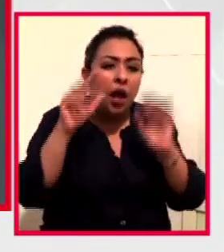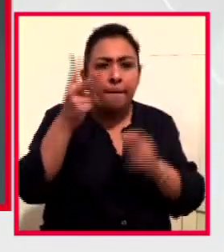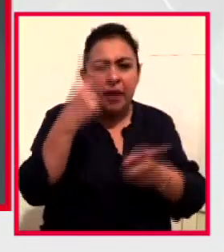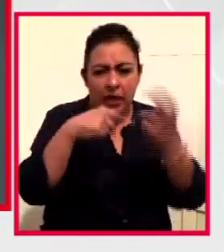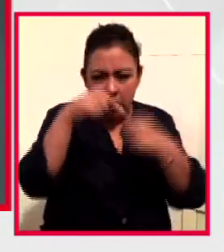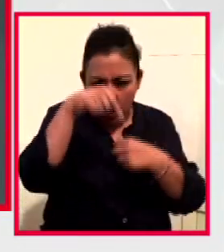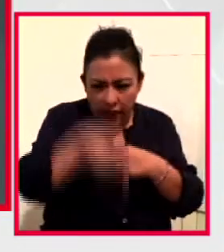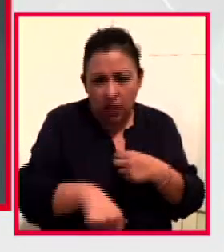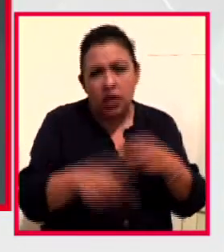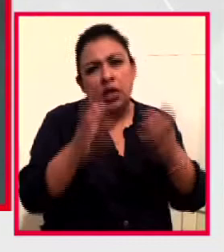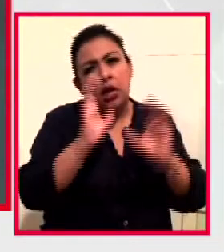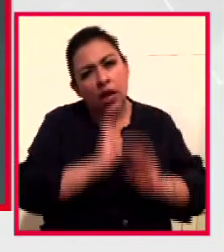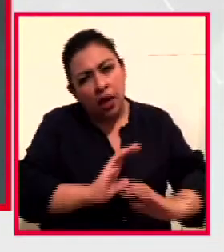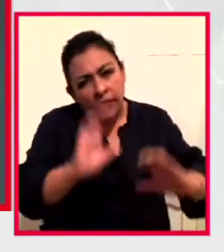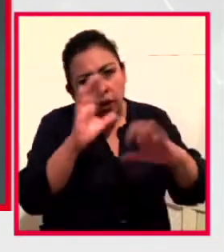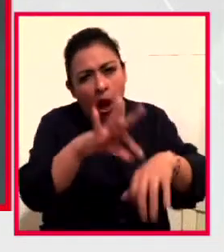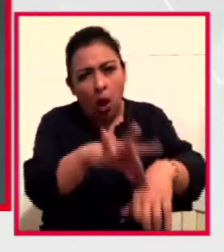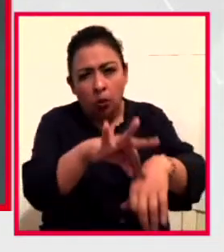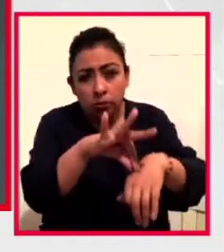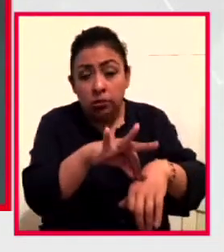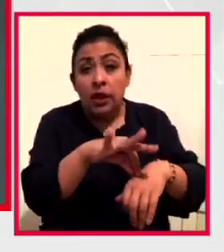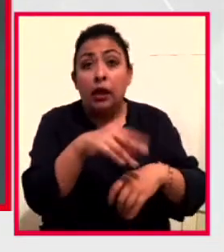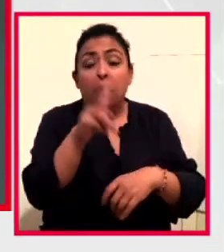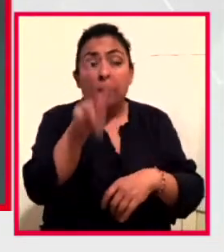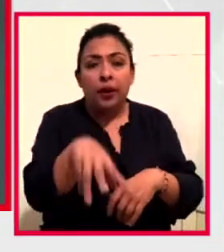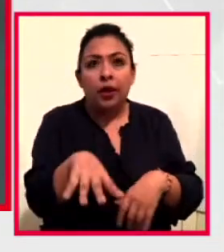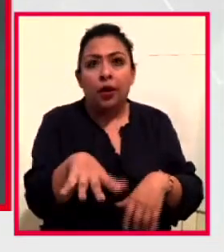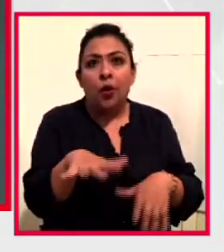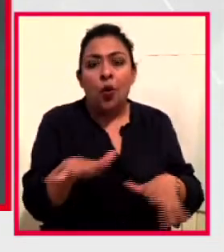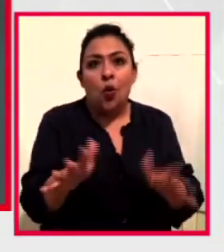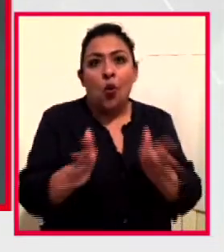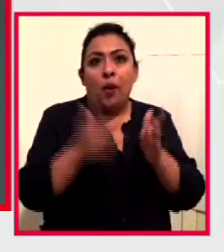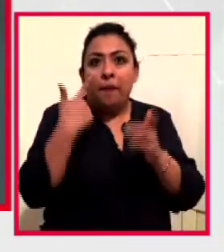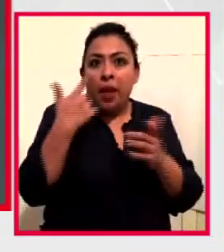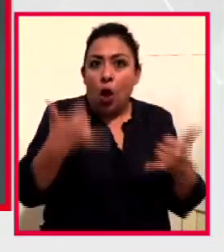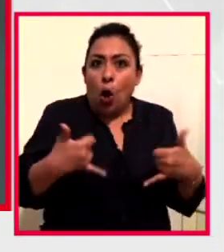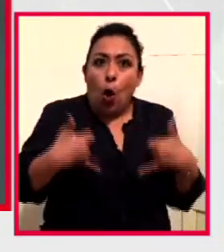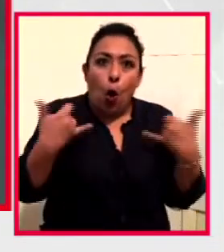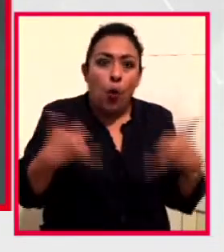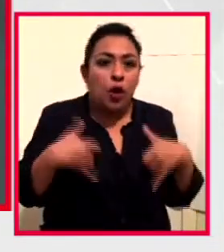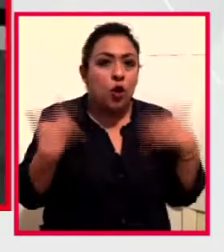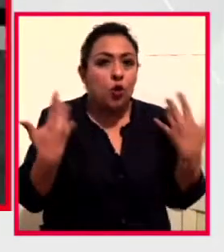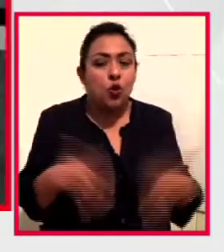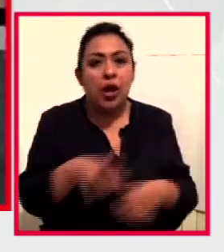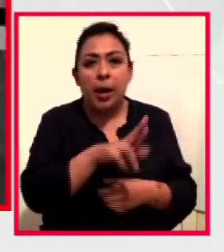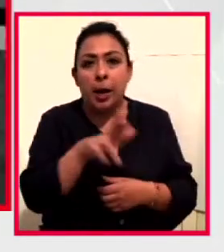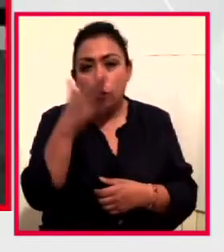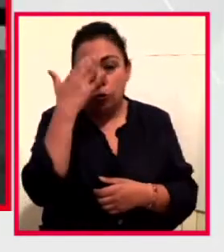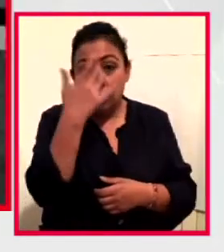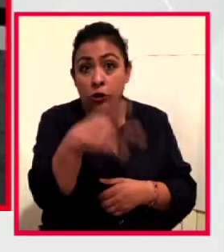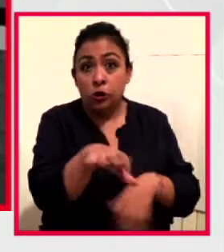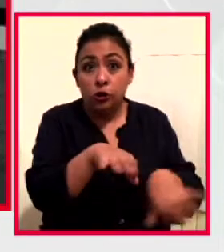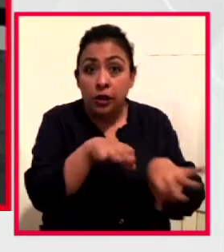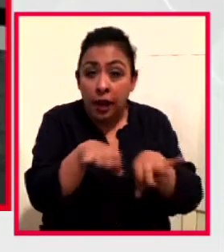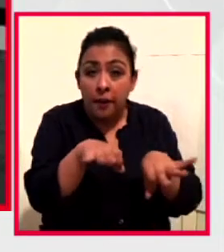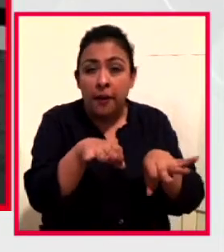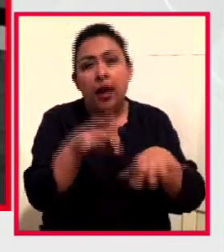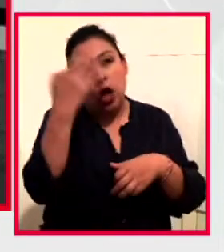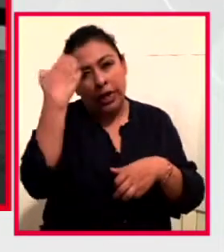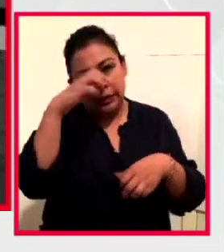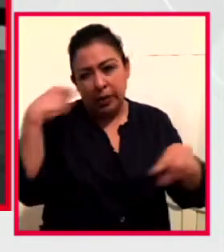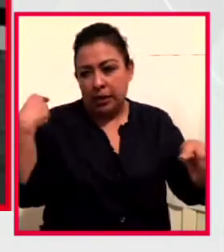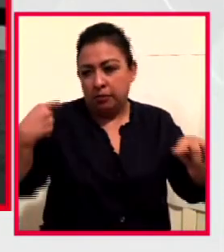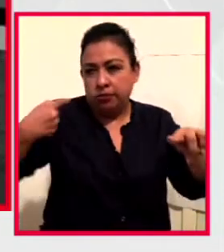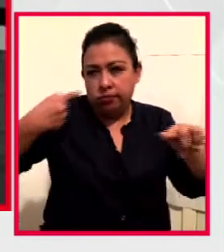cantado, han interpretado en vivo y es impresionante ver su juventud y reconocer el trabajo, lo que han hecho a lo largo de este